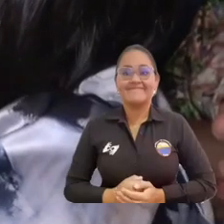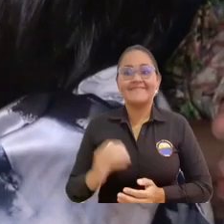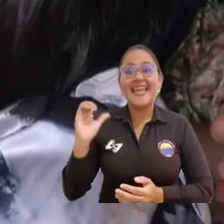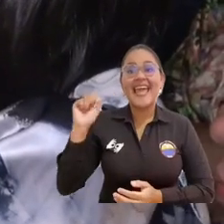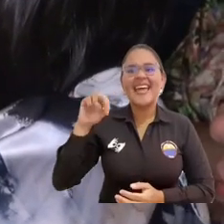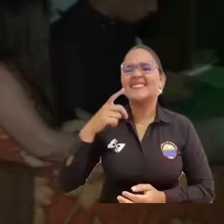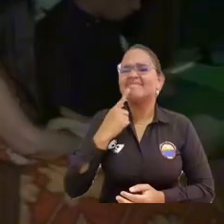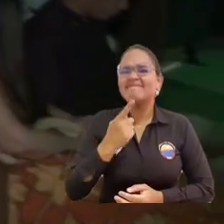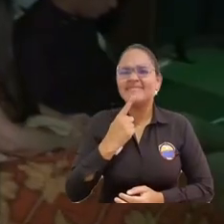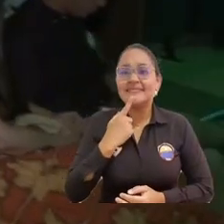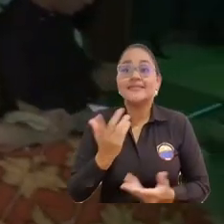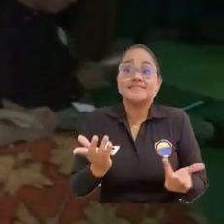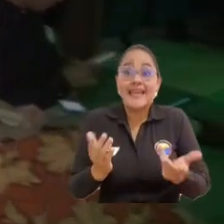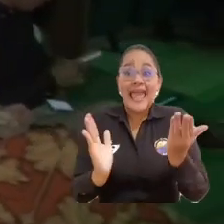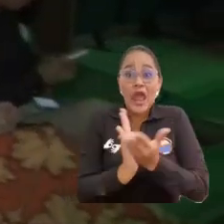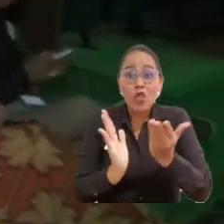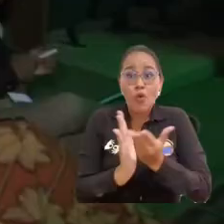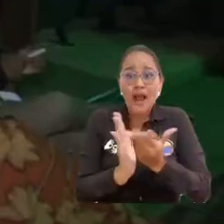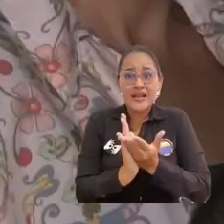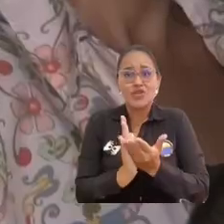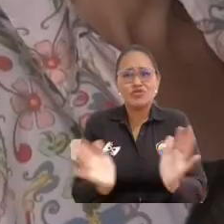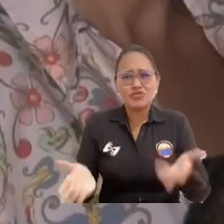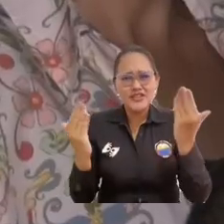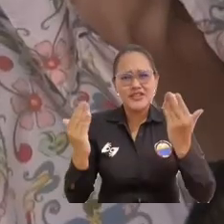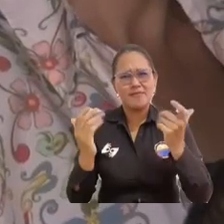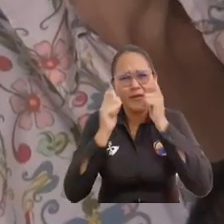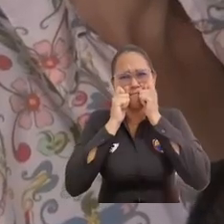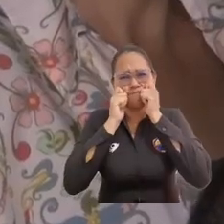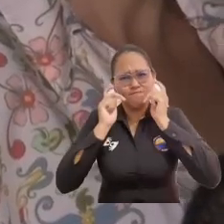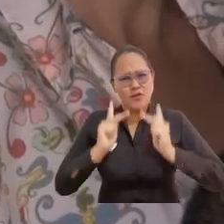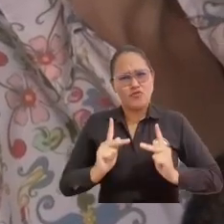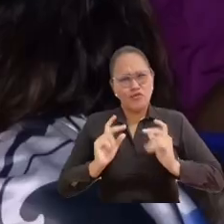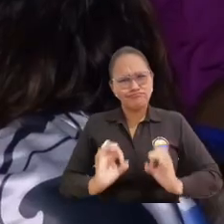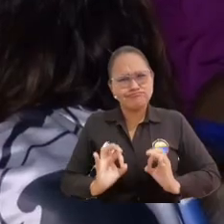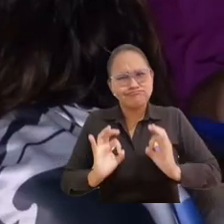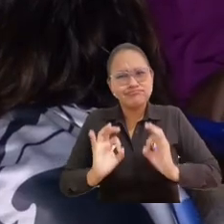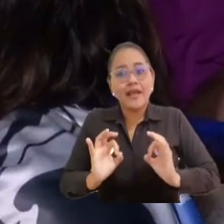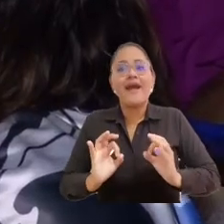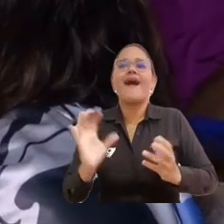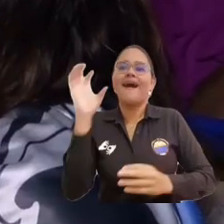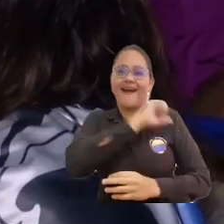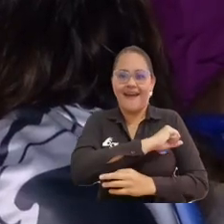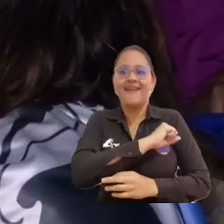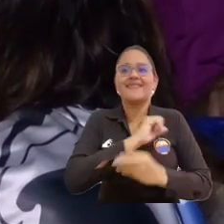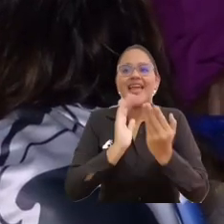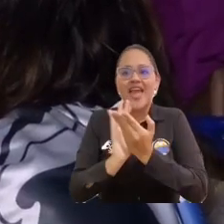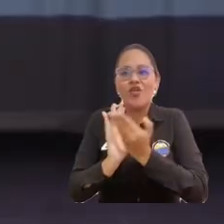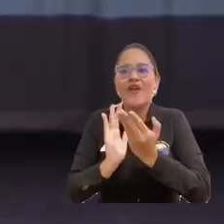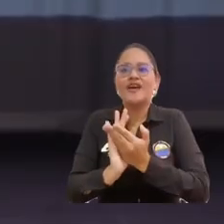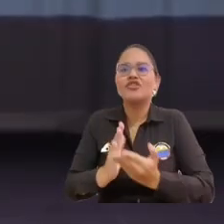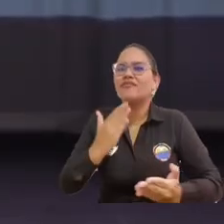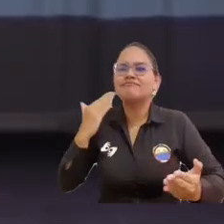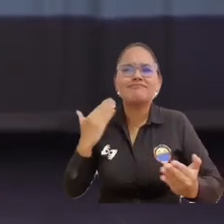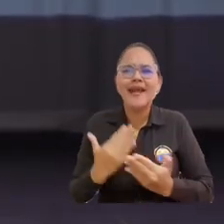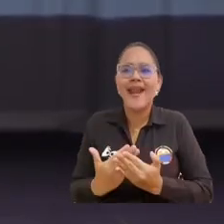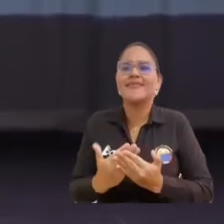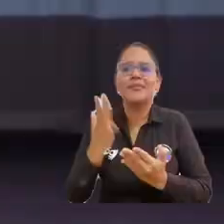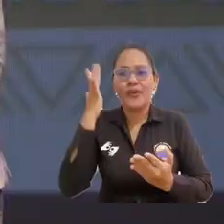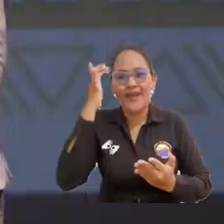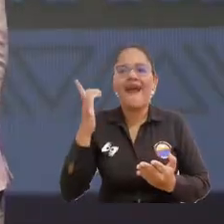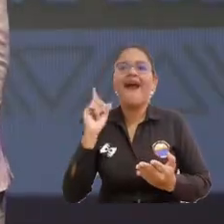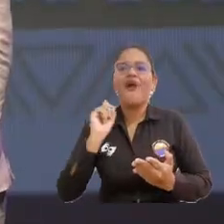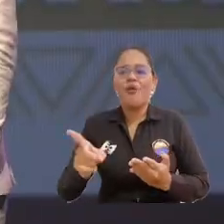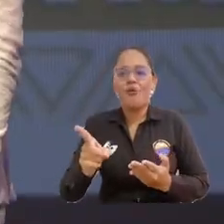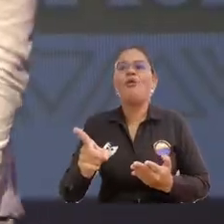Can decía, tan solo por la educación puede el hombre llegar a ser hombre, el hombre no es más que la educación hace de él. Y yo quiero en esta noche darles gracias